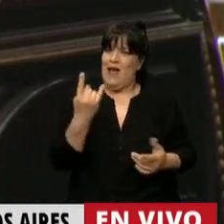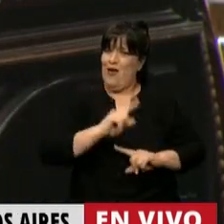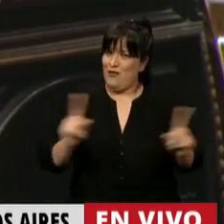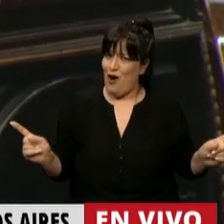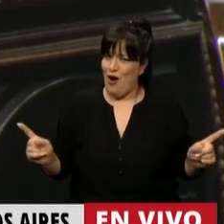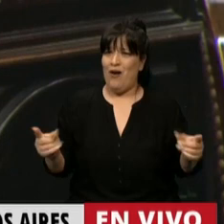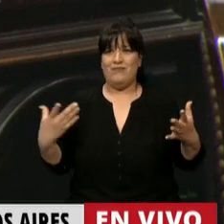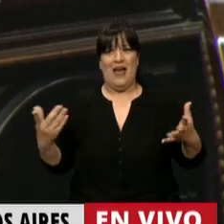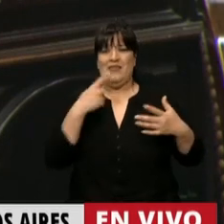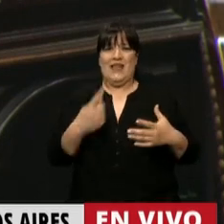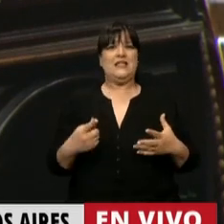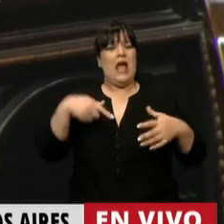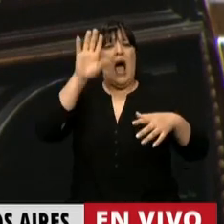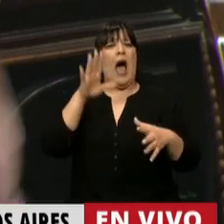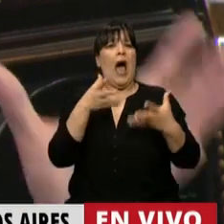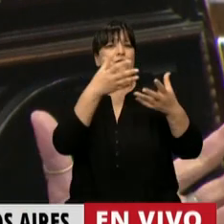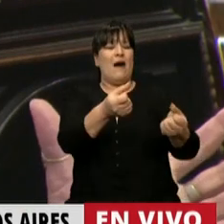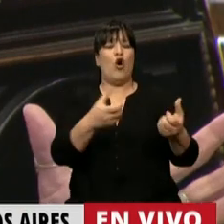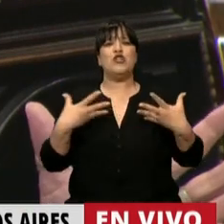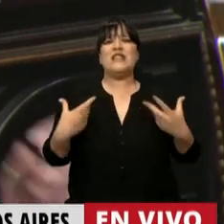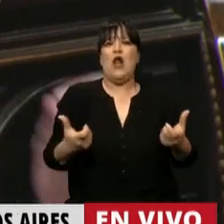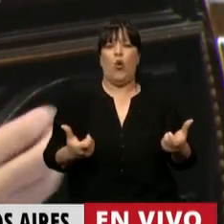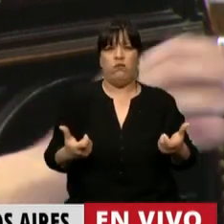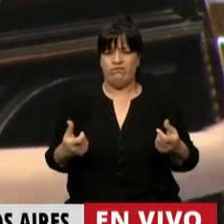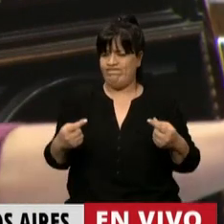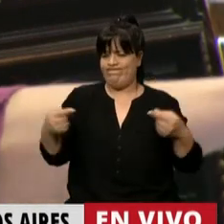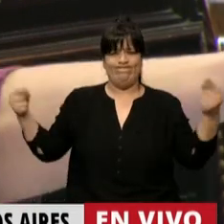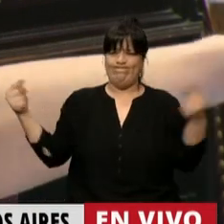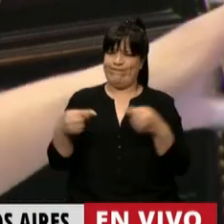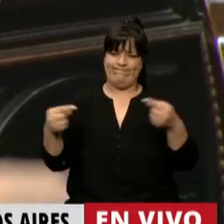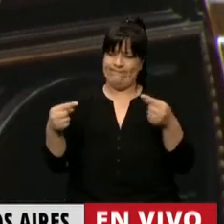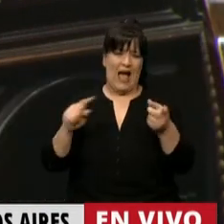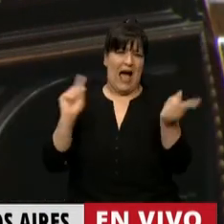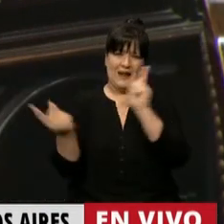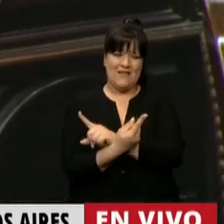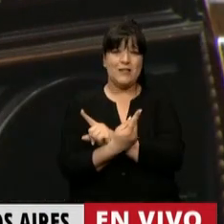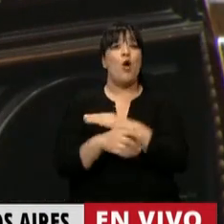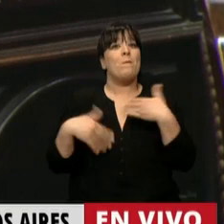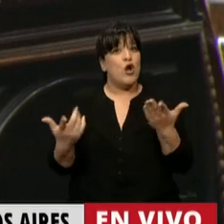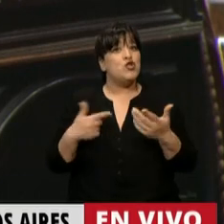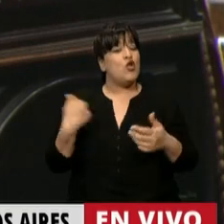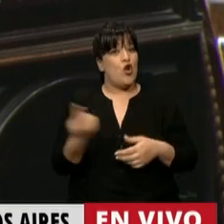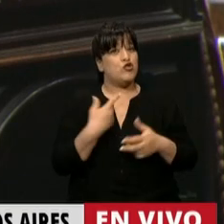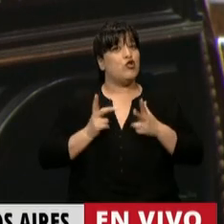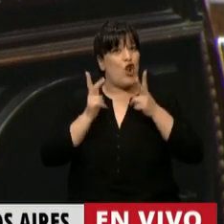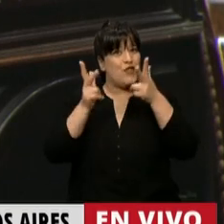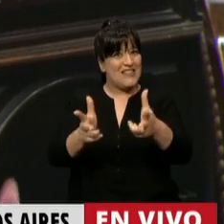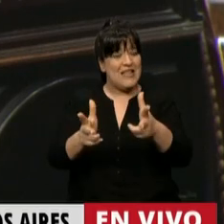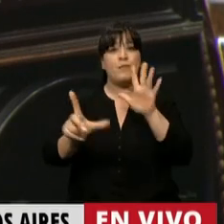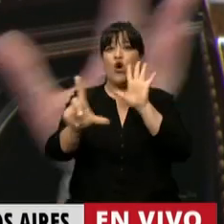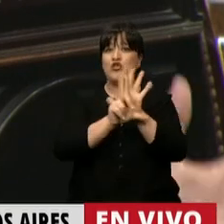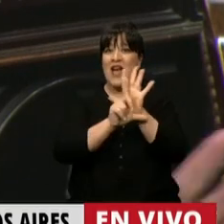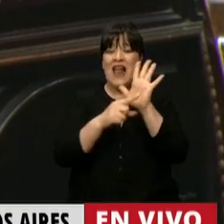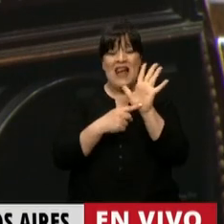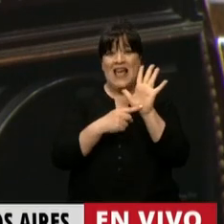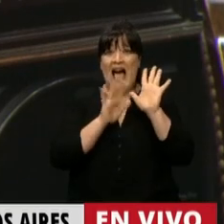soberanía sanitaria. Todo lo contrario, por eso nosotros insistimos en que esta ley